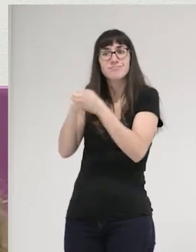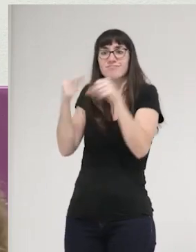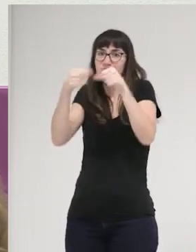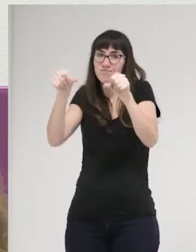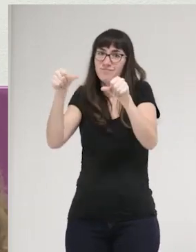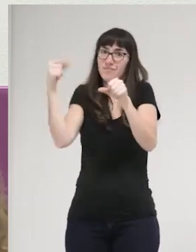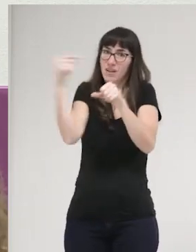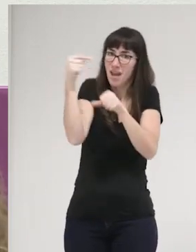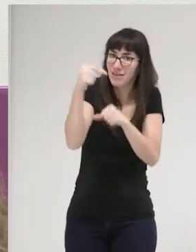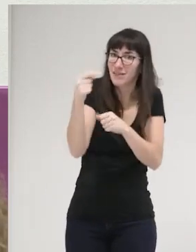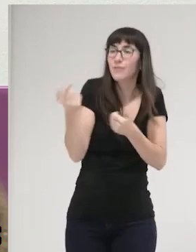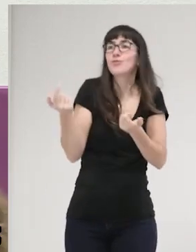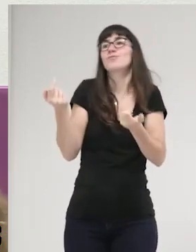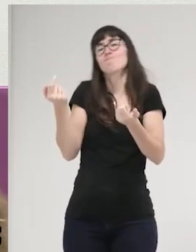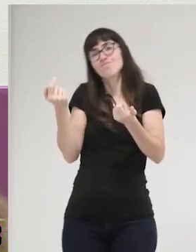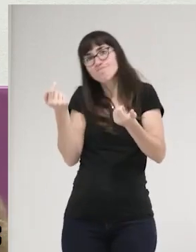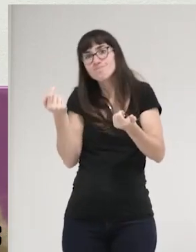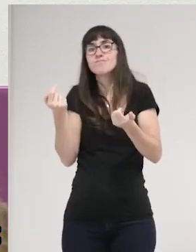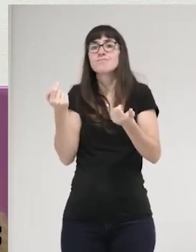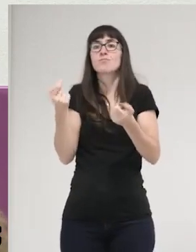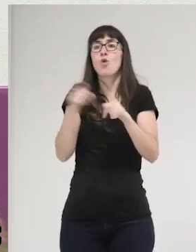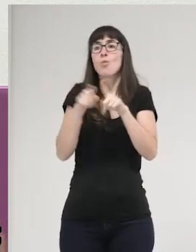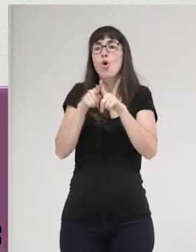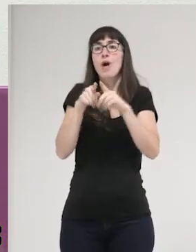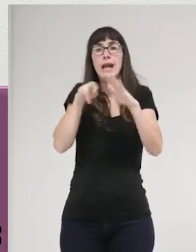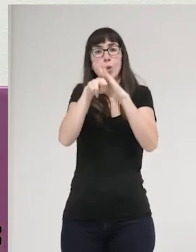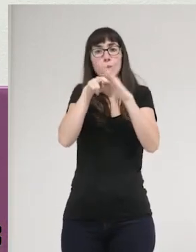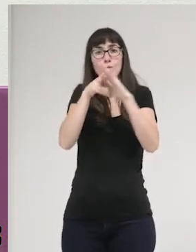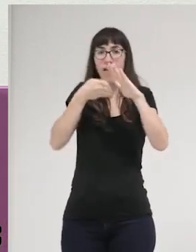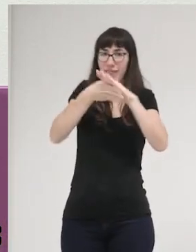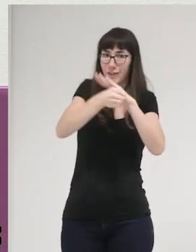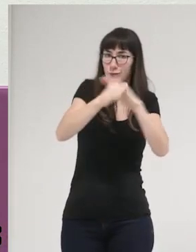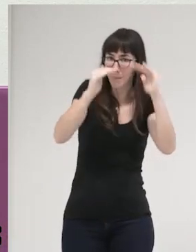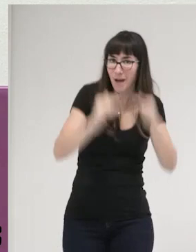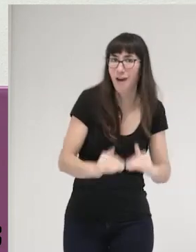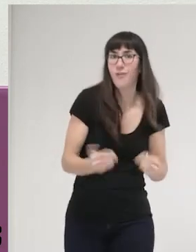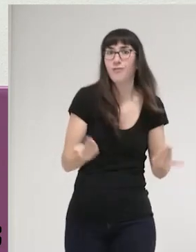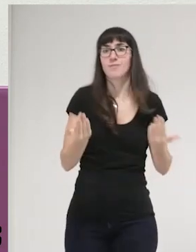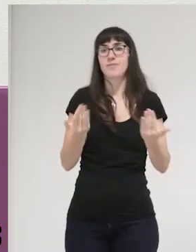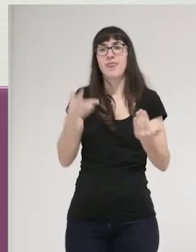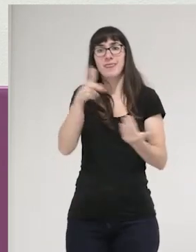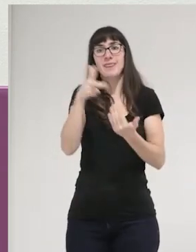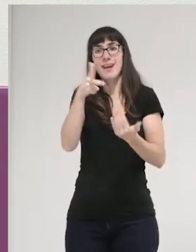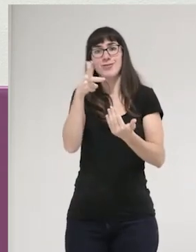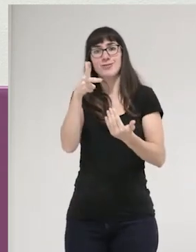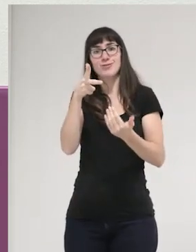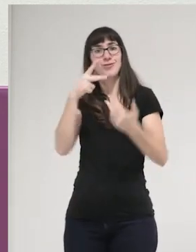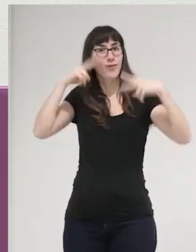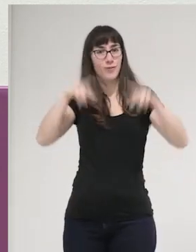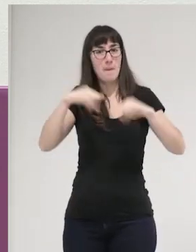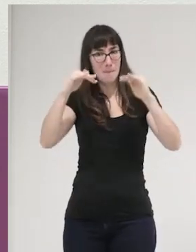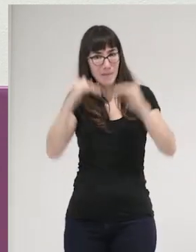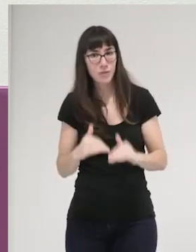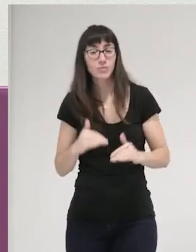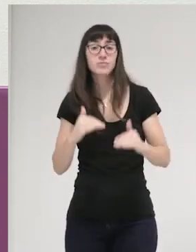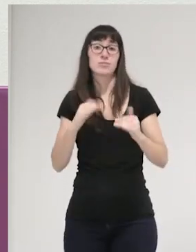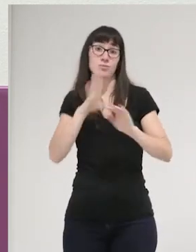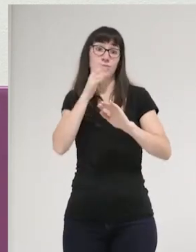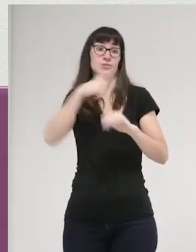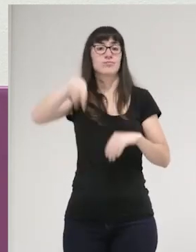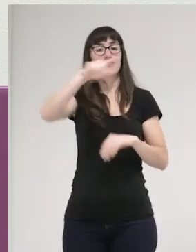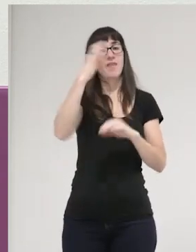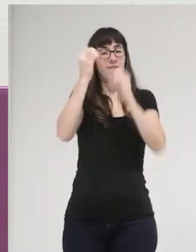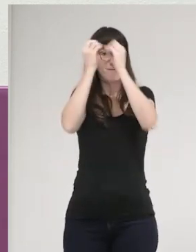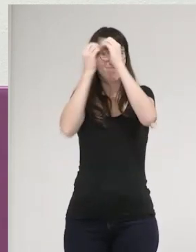estigmatizados, con bajo acceso a los recursos, con limitación al acceso de los derechos, y que por tanto, también tenemos que pensar